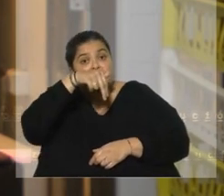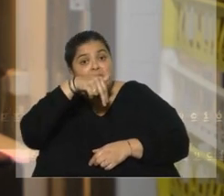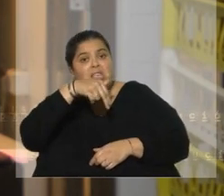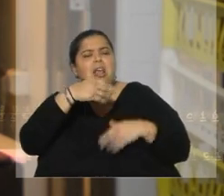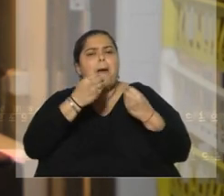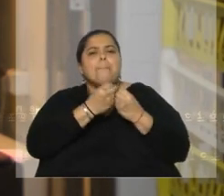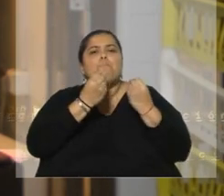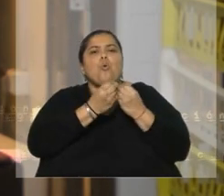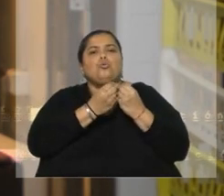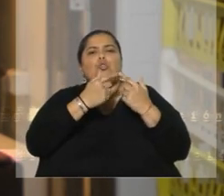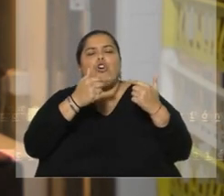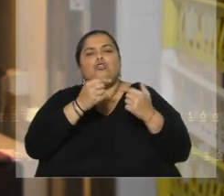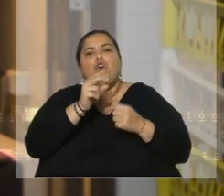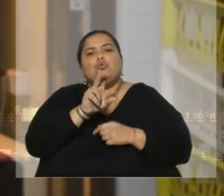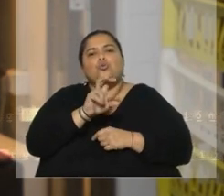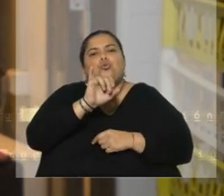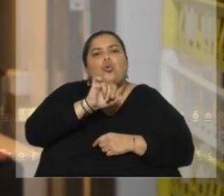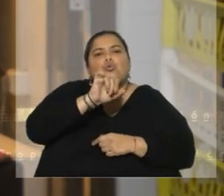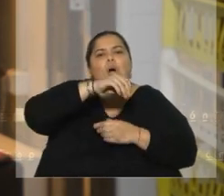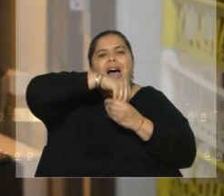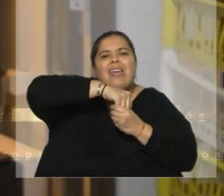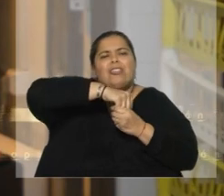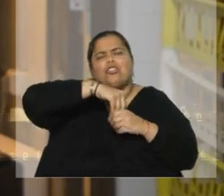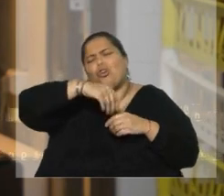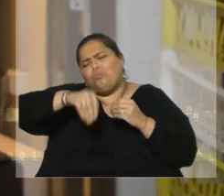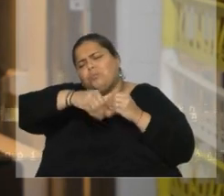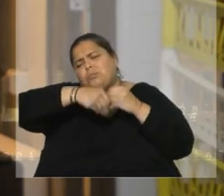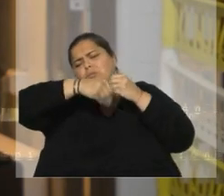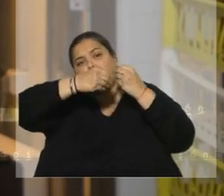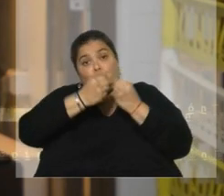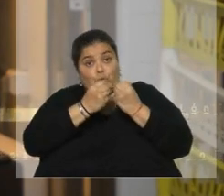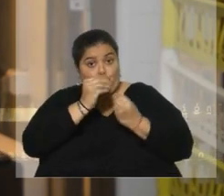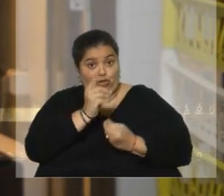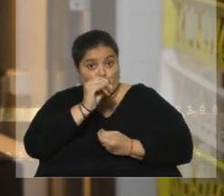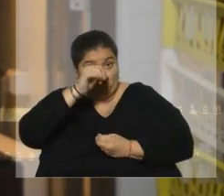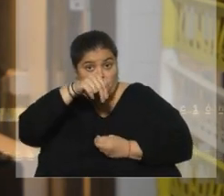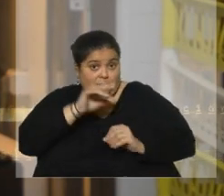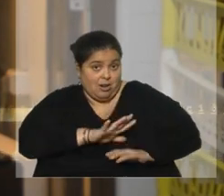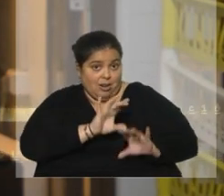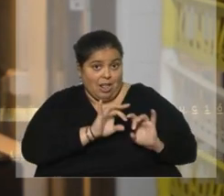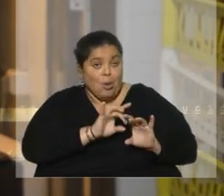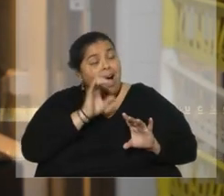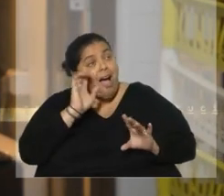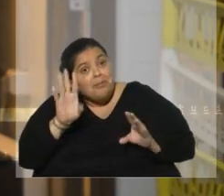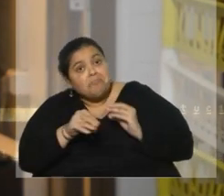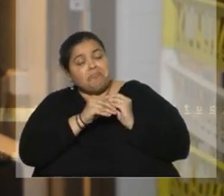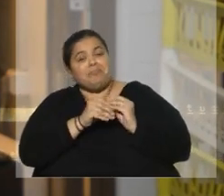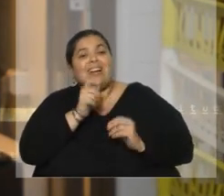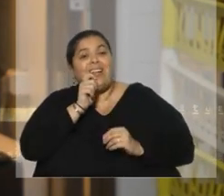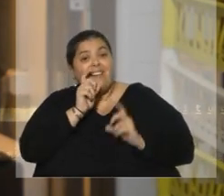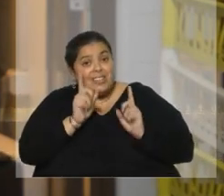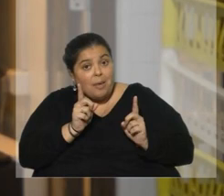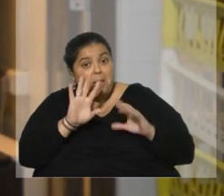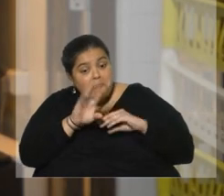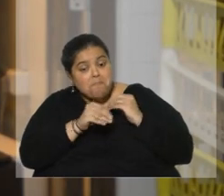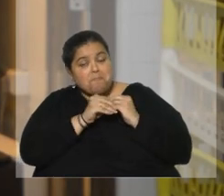de muchos botánicos, tiene la parte aromática juega un rol muy importante, el cannabis entraba bien en ese producto y